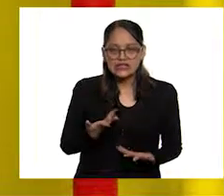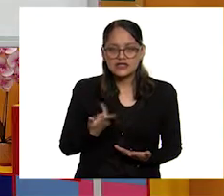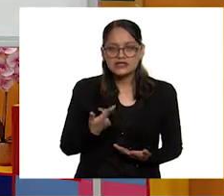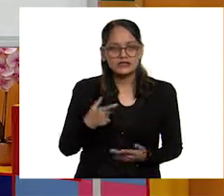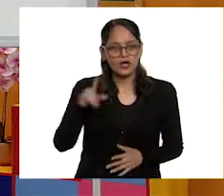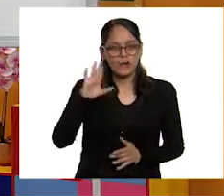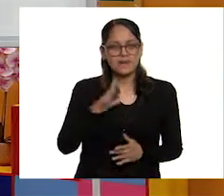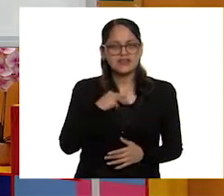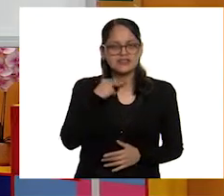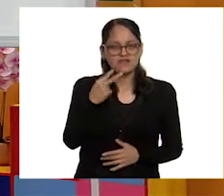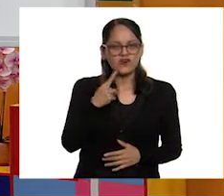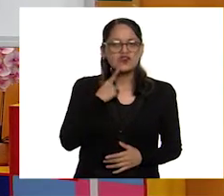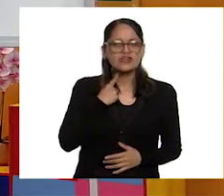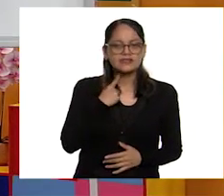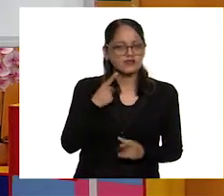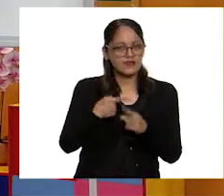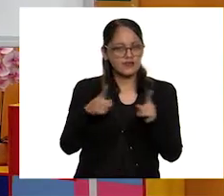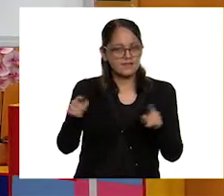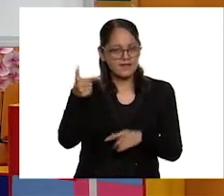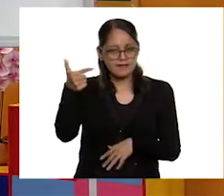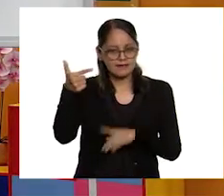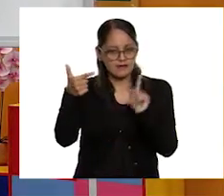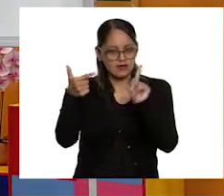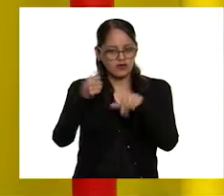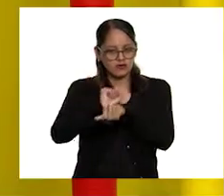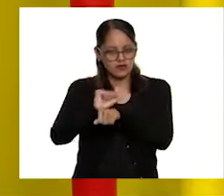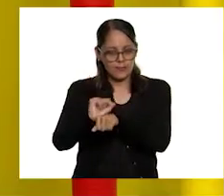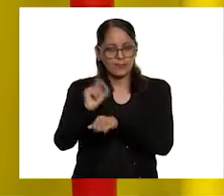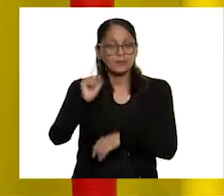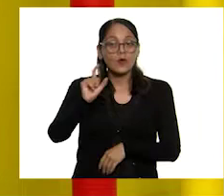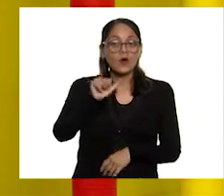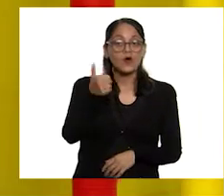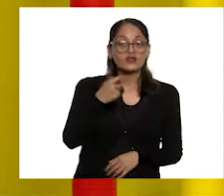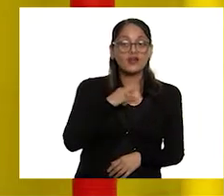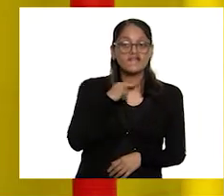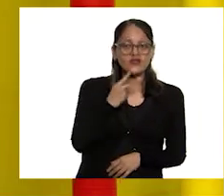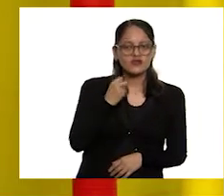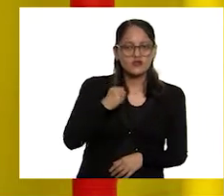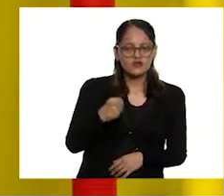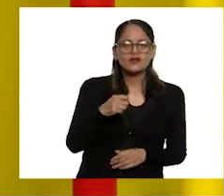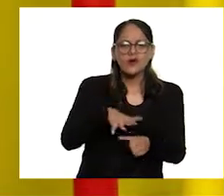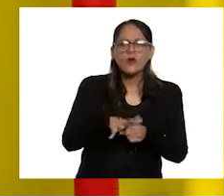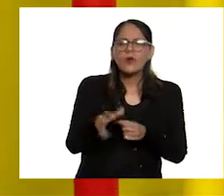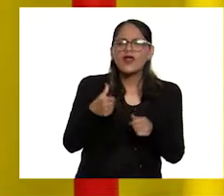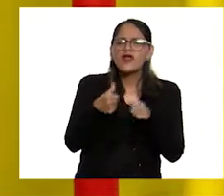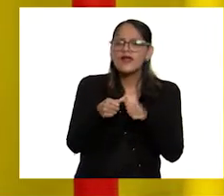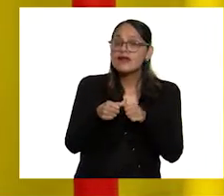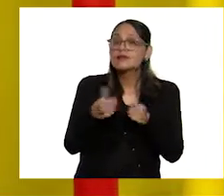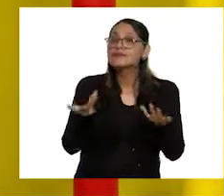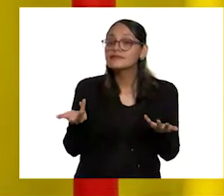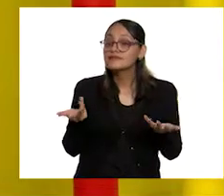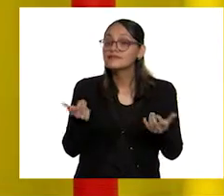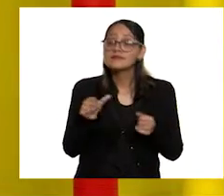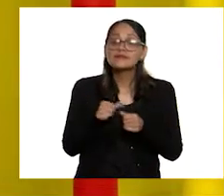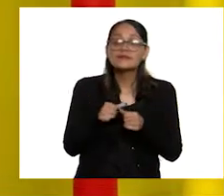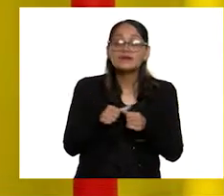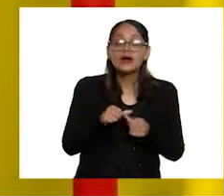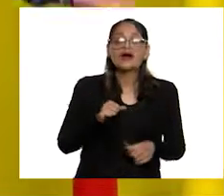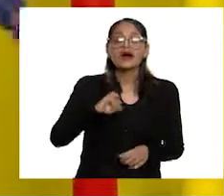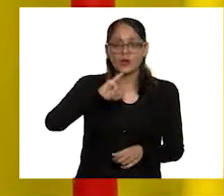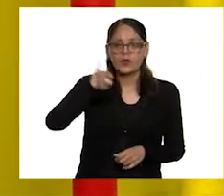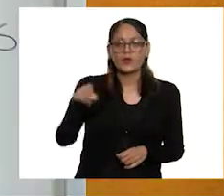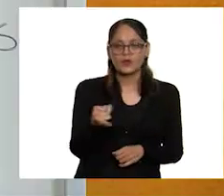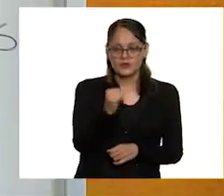Es un poco más fuerte. No es la G la que va allí. Por lo tanto, es la letra A. J.